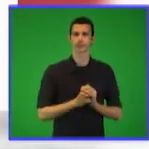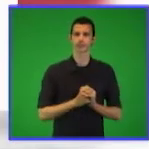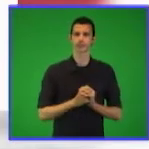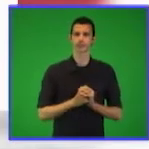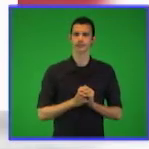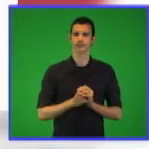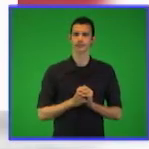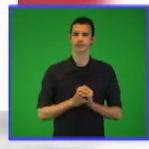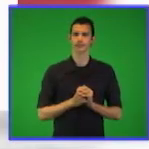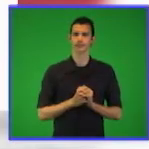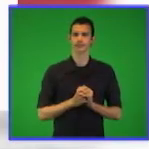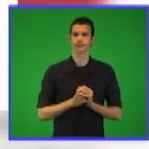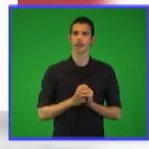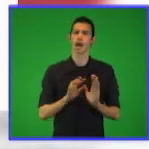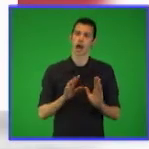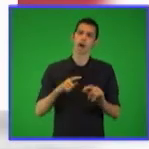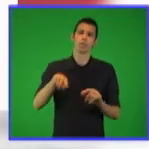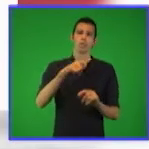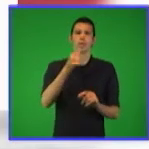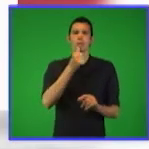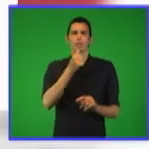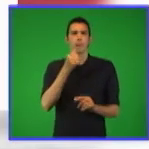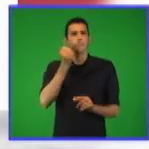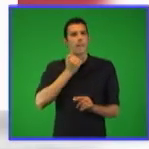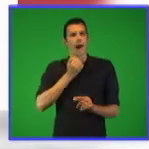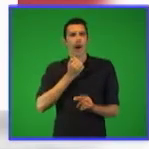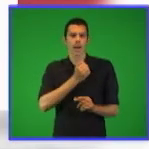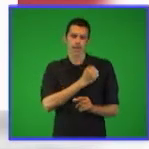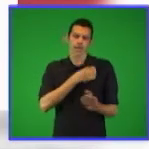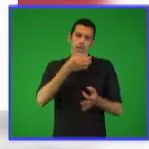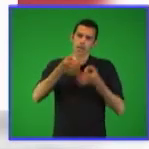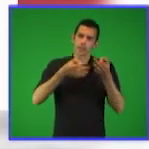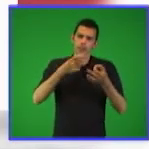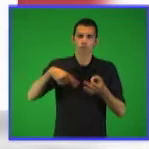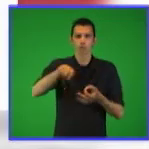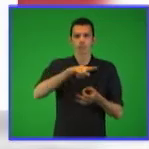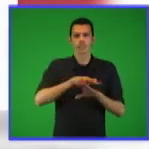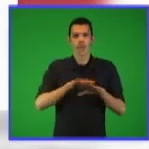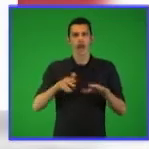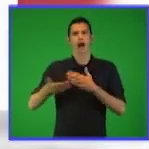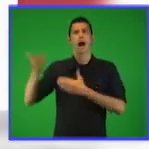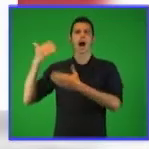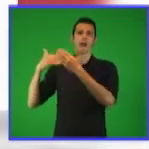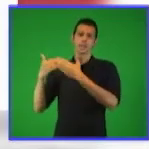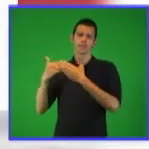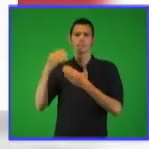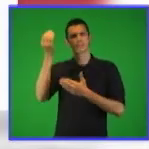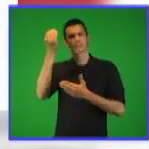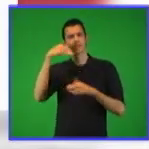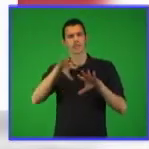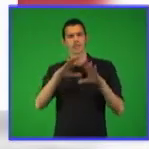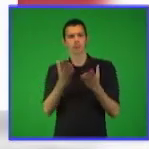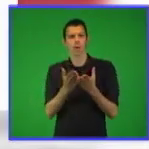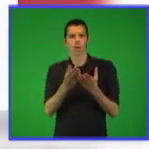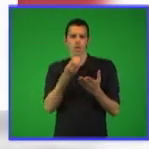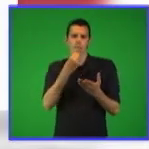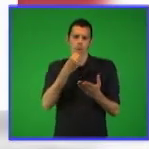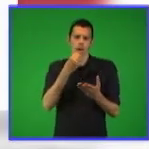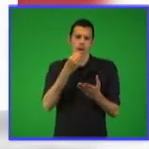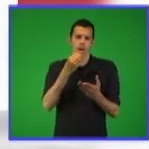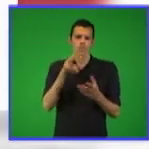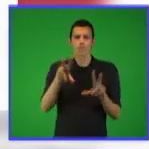declarando como resolución por modelo a partir del significado práctico de la